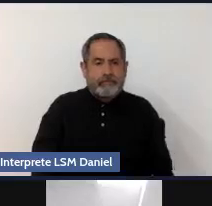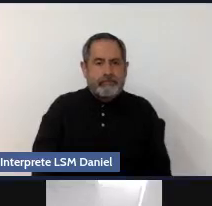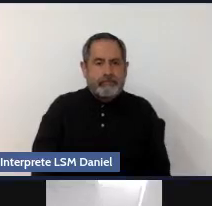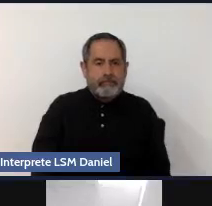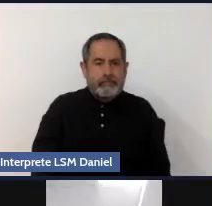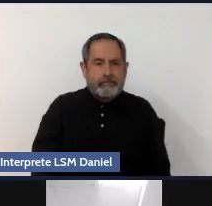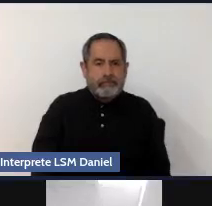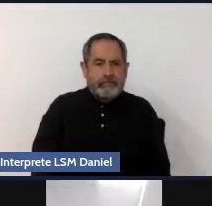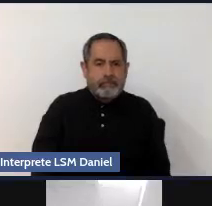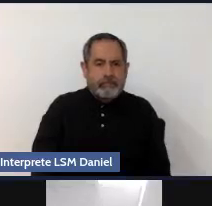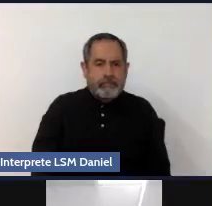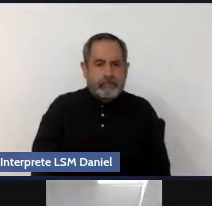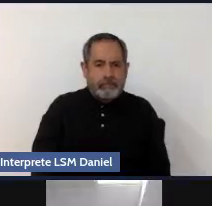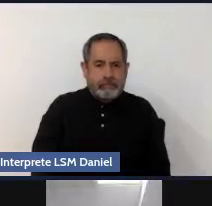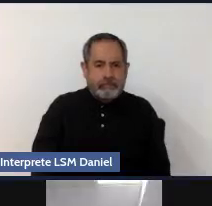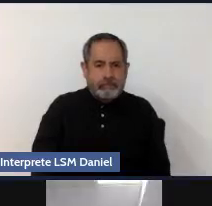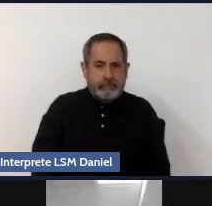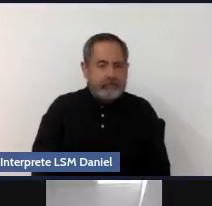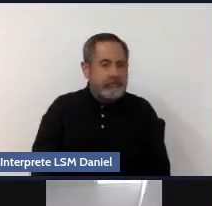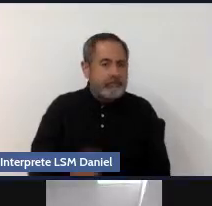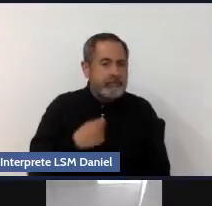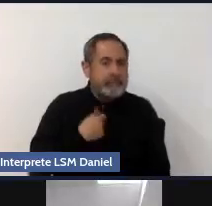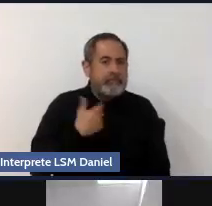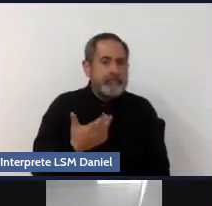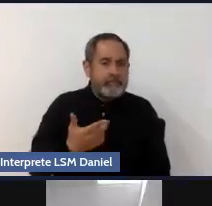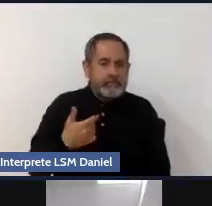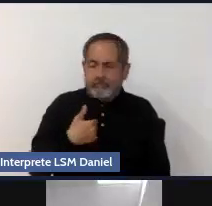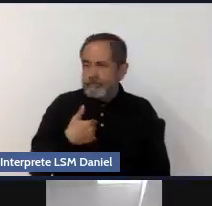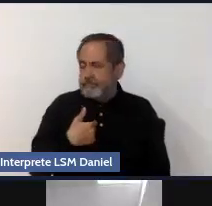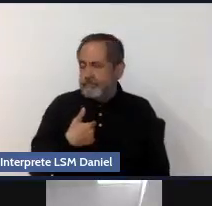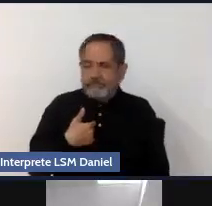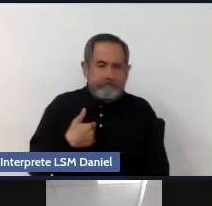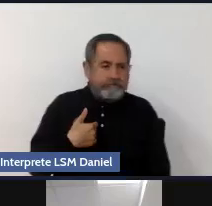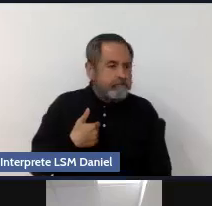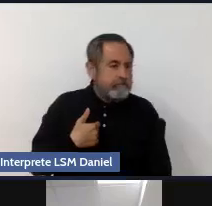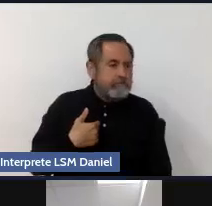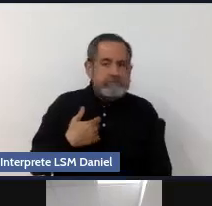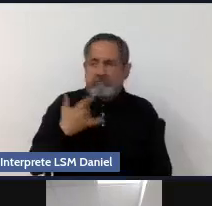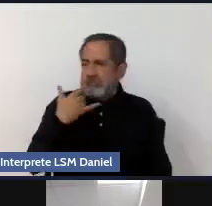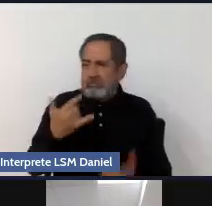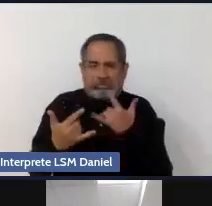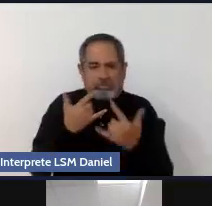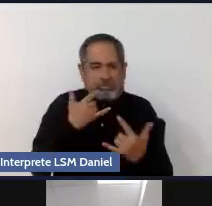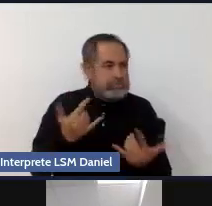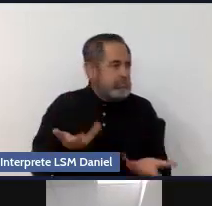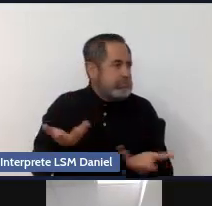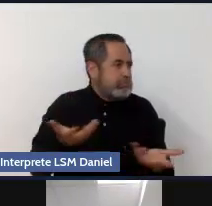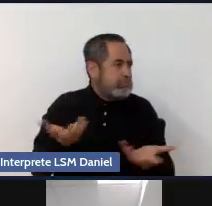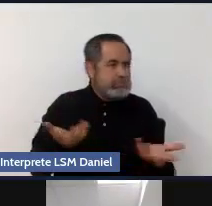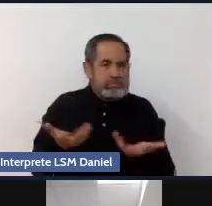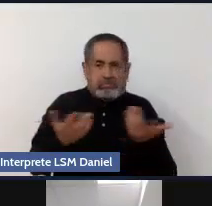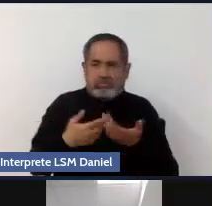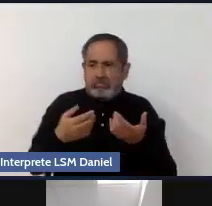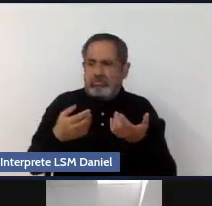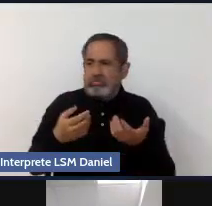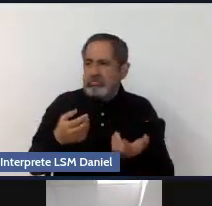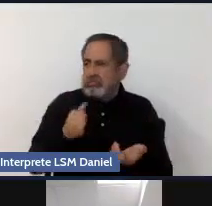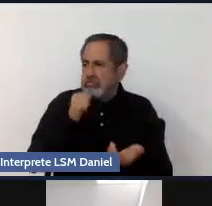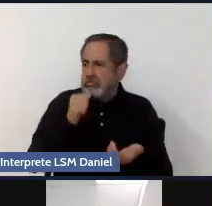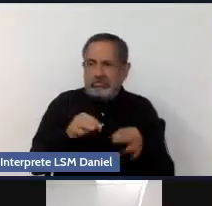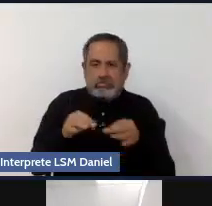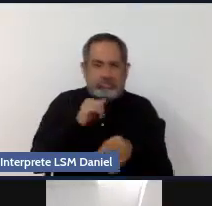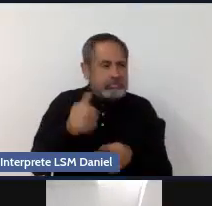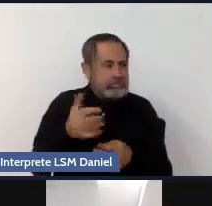¿Qué hago con mi tiempo libre, no? En qué actividades realizo para divertirme? También